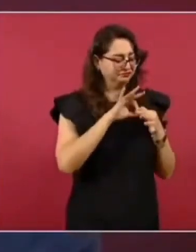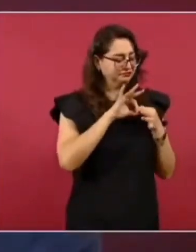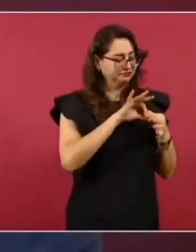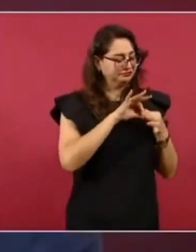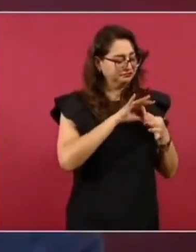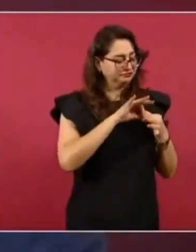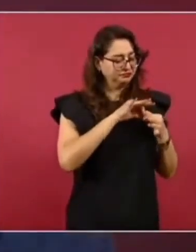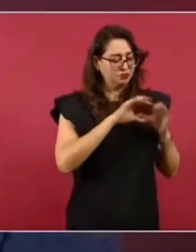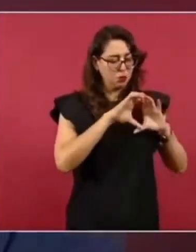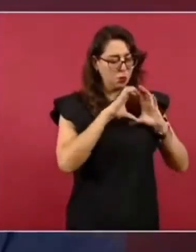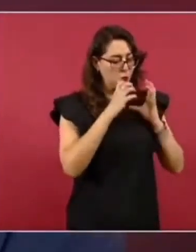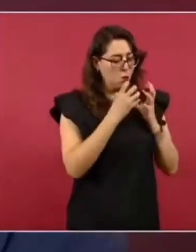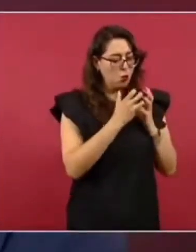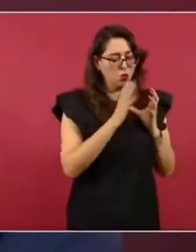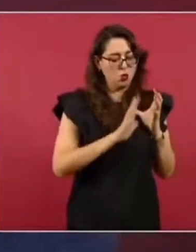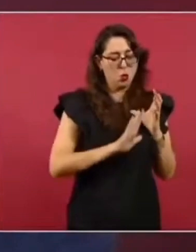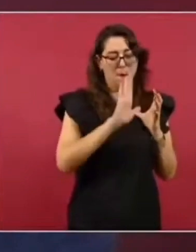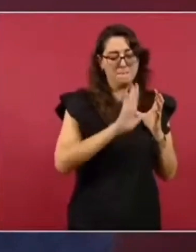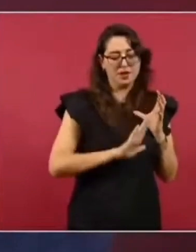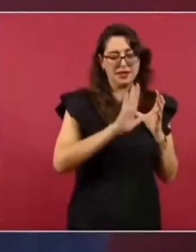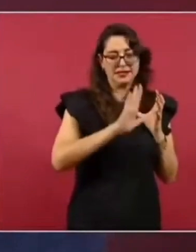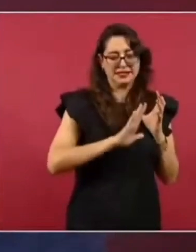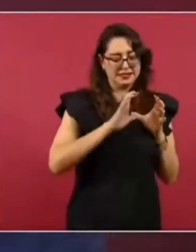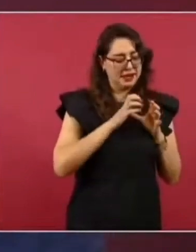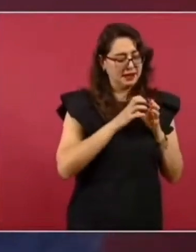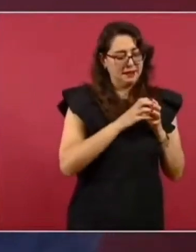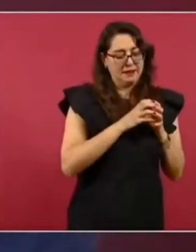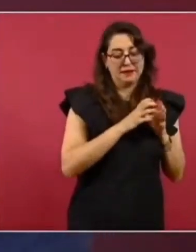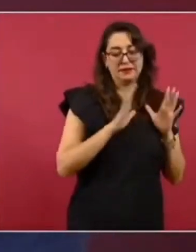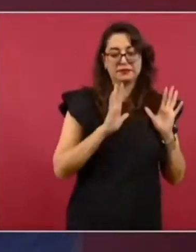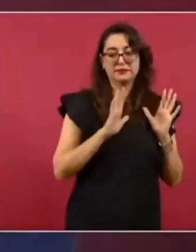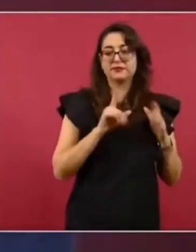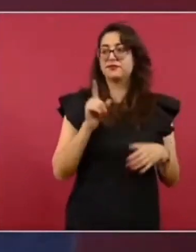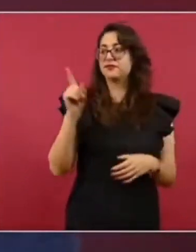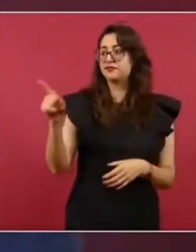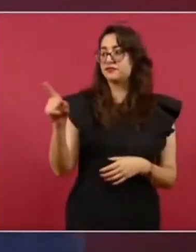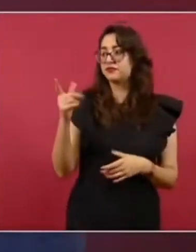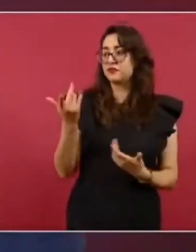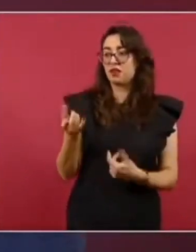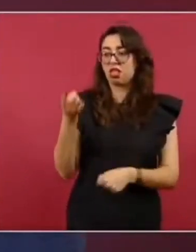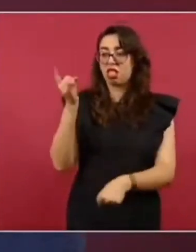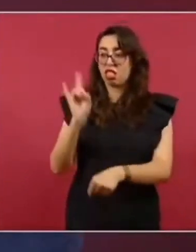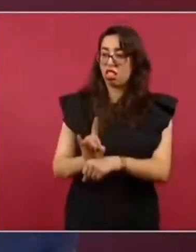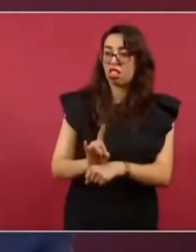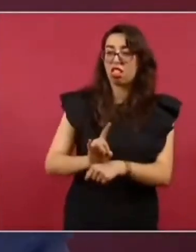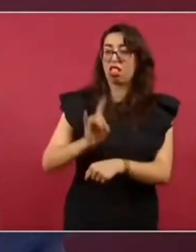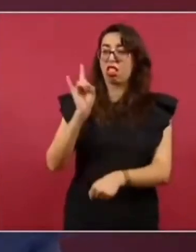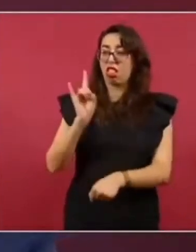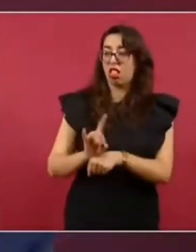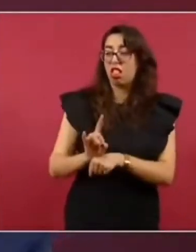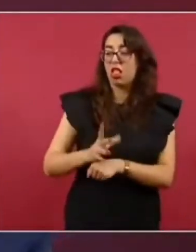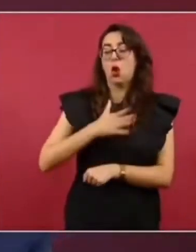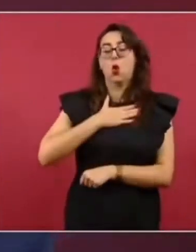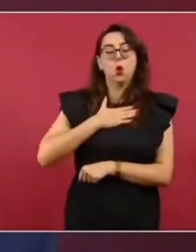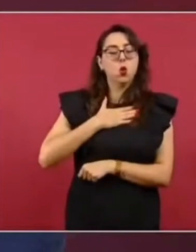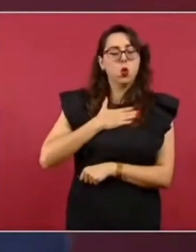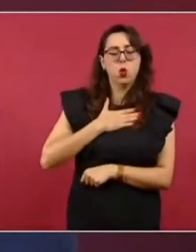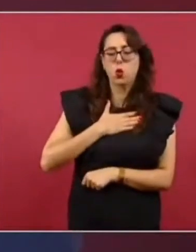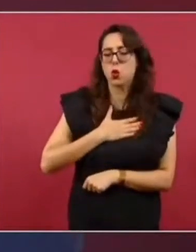que simula impartir justicia y las necesidades